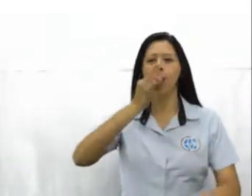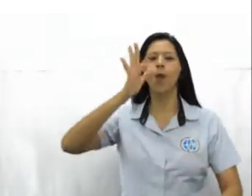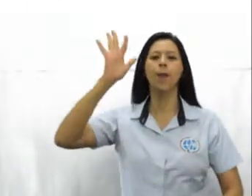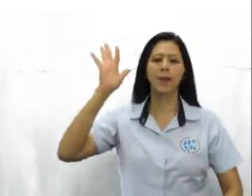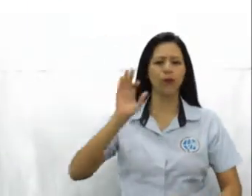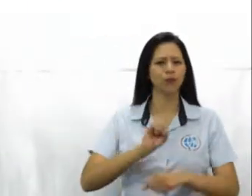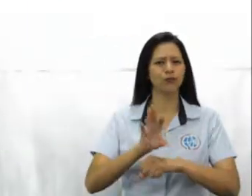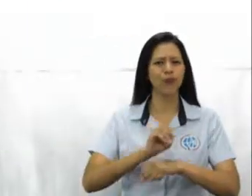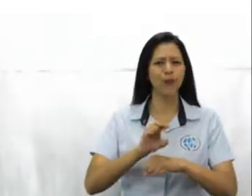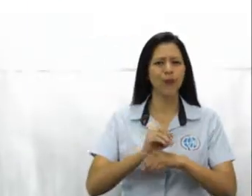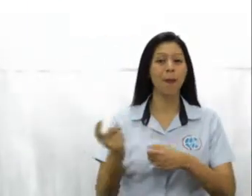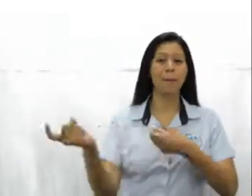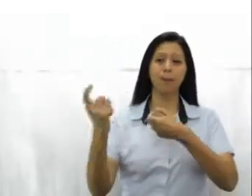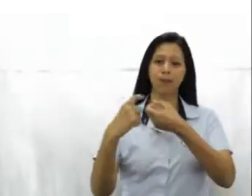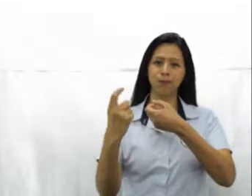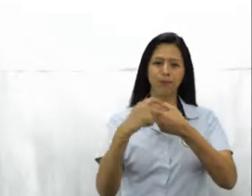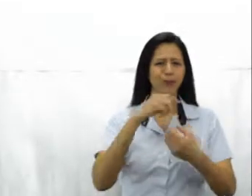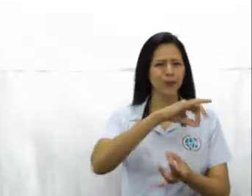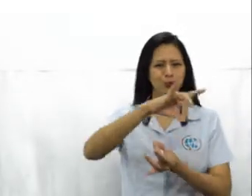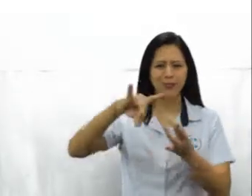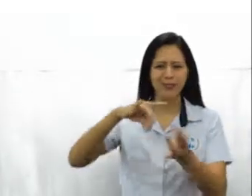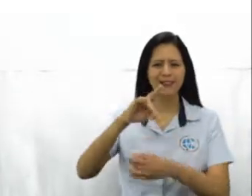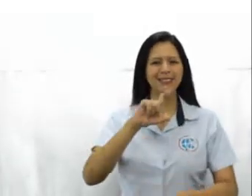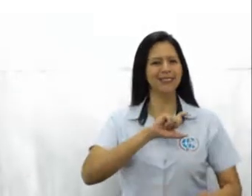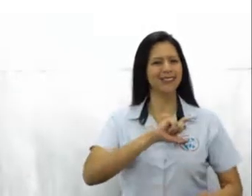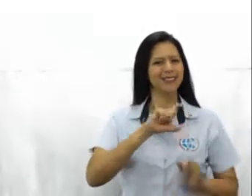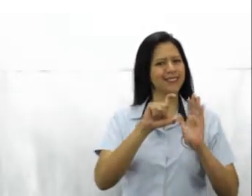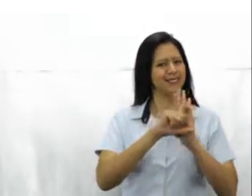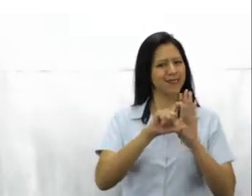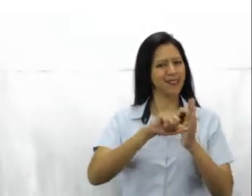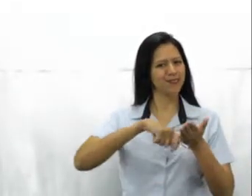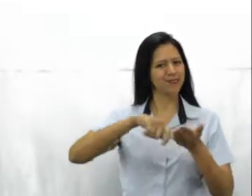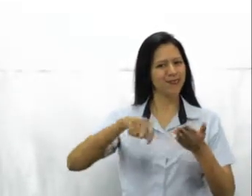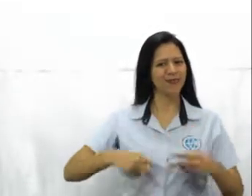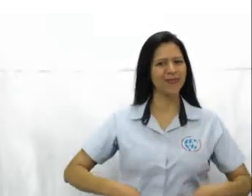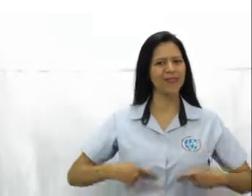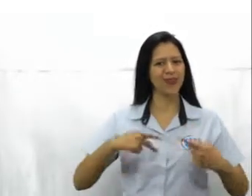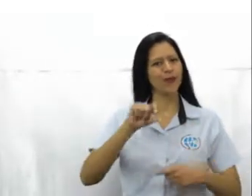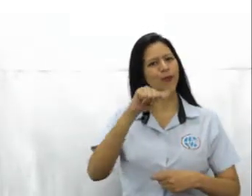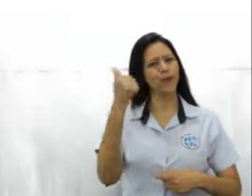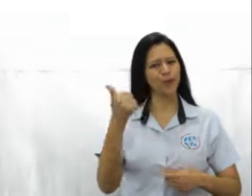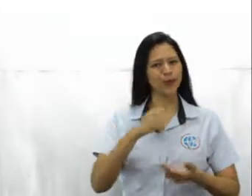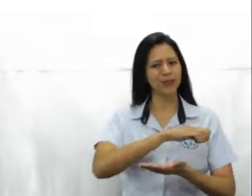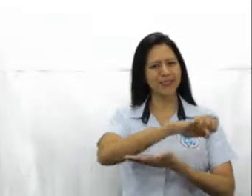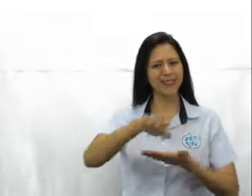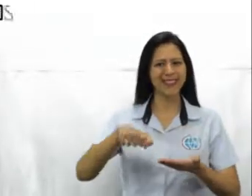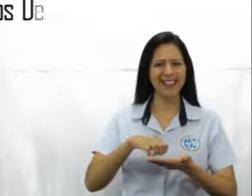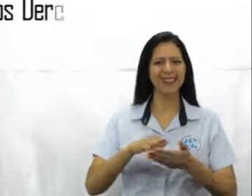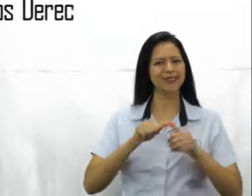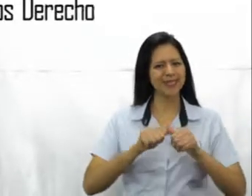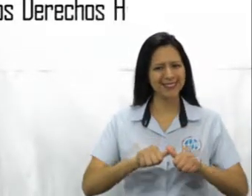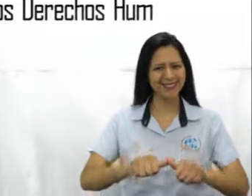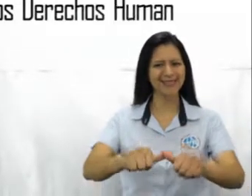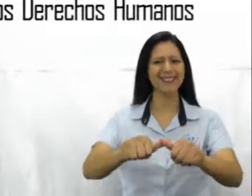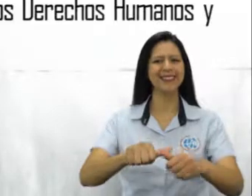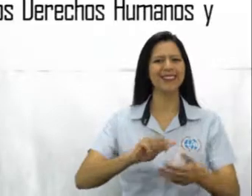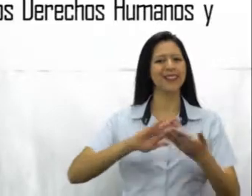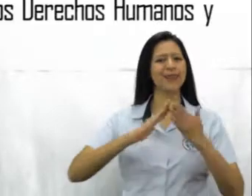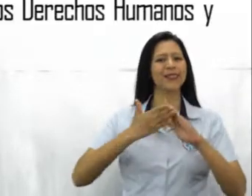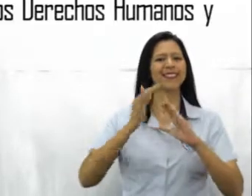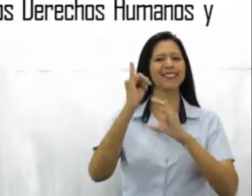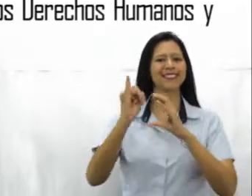cumplimiento de esas recomendaciones con participación de la sociedad civil, las Procuradurías de los Derechos Humanos y otras